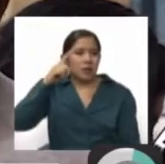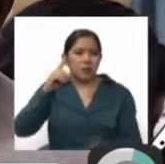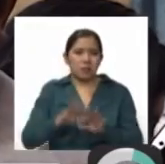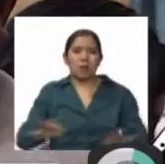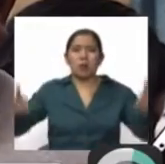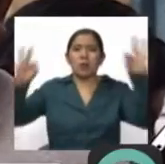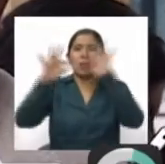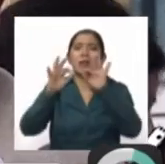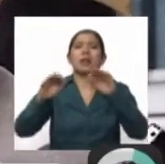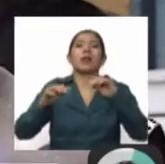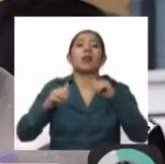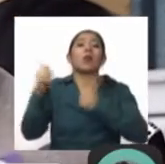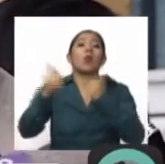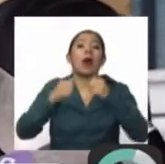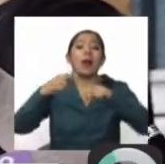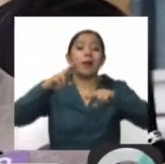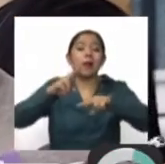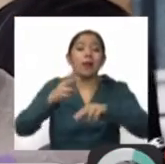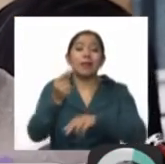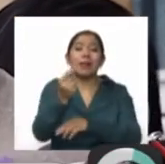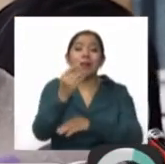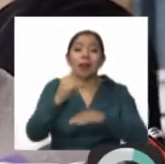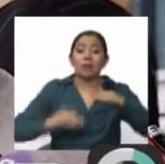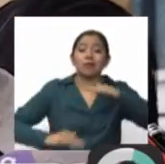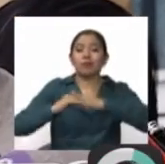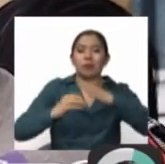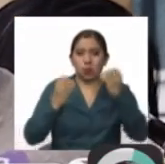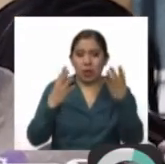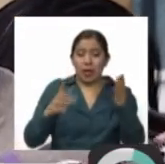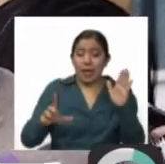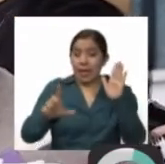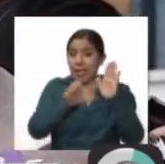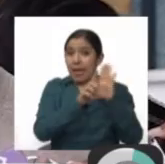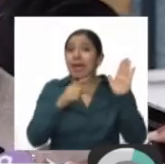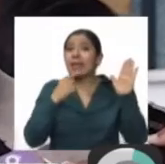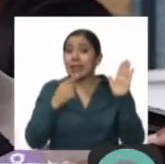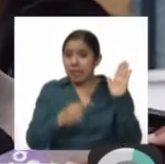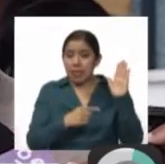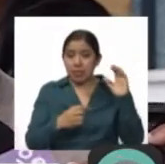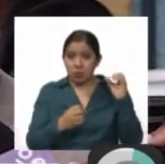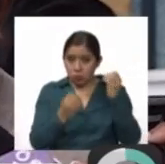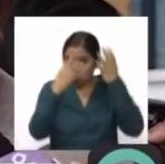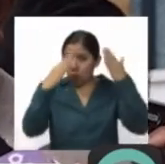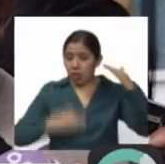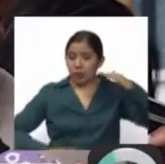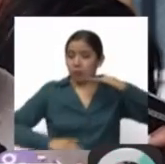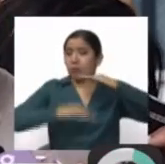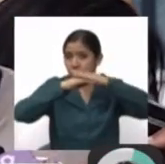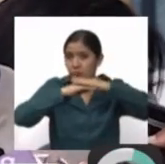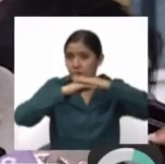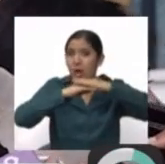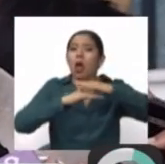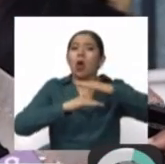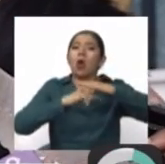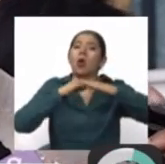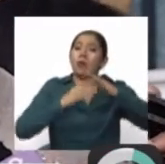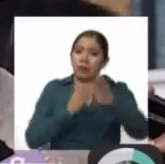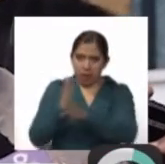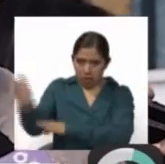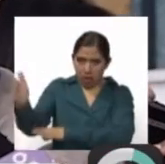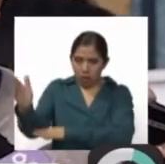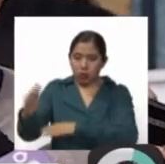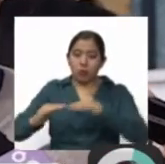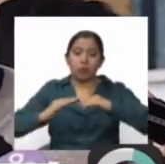términos se está planteando. Reitero, la ley establece cantidades para los que entran con procesos directos y para los